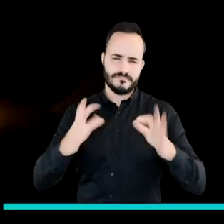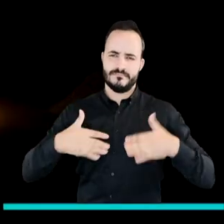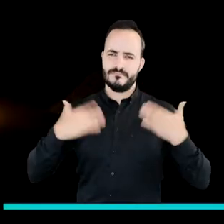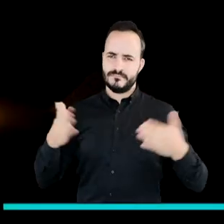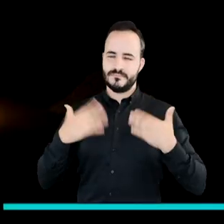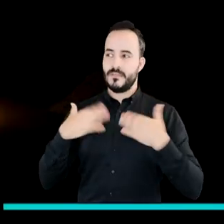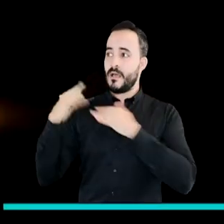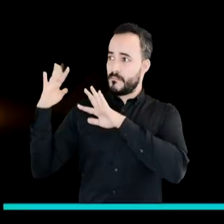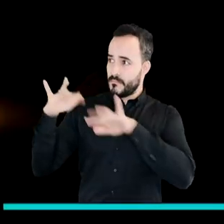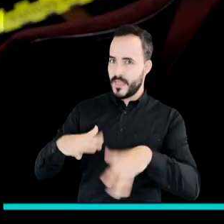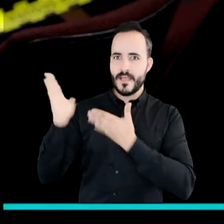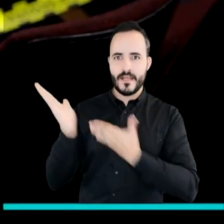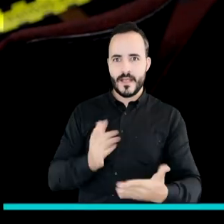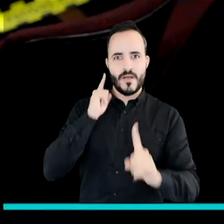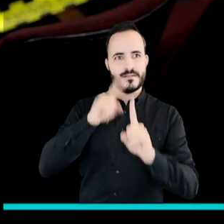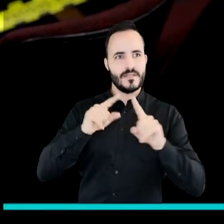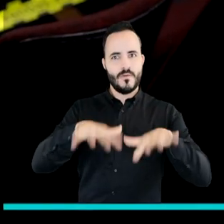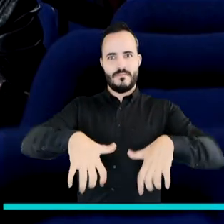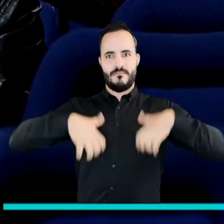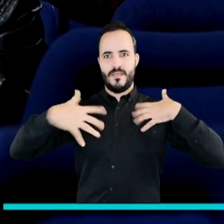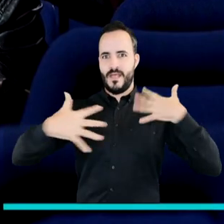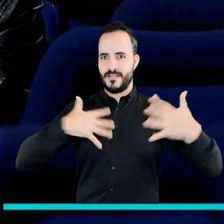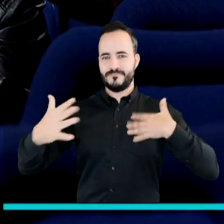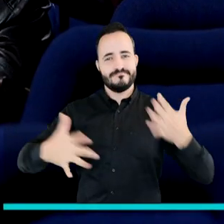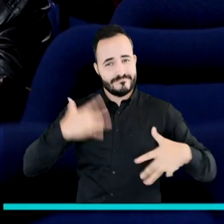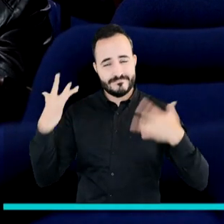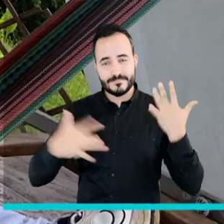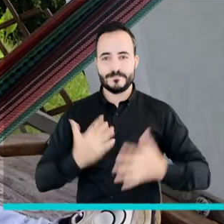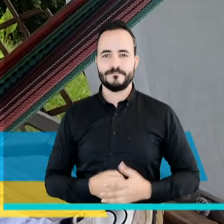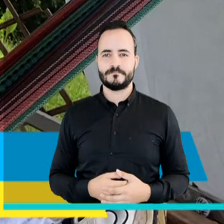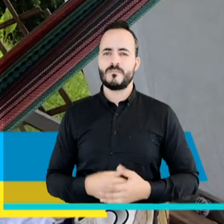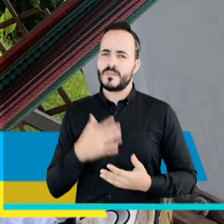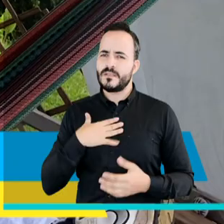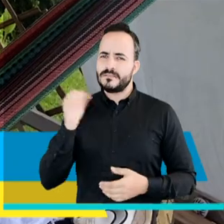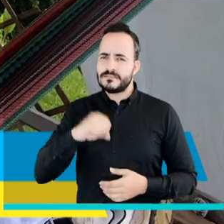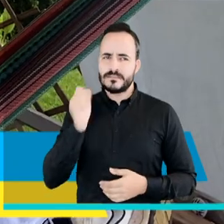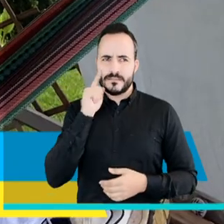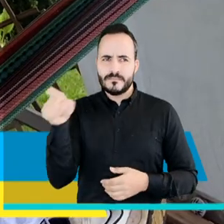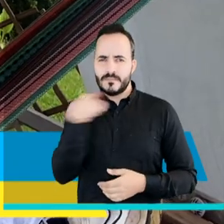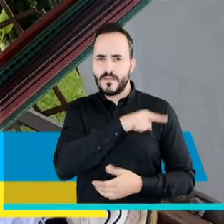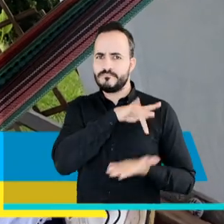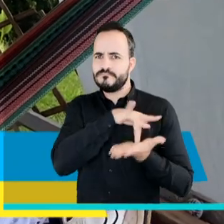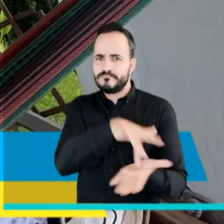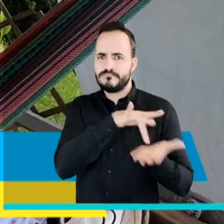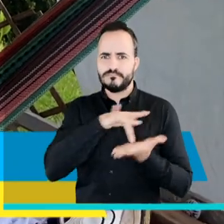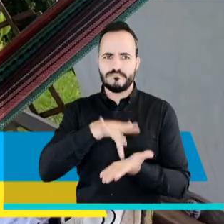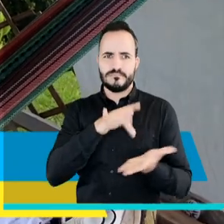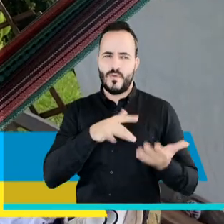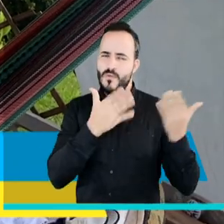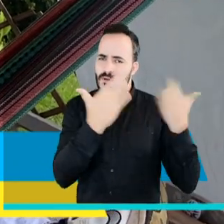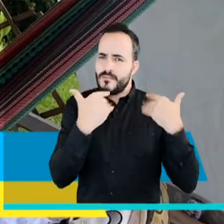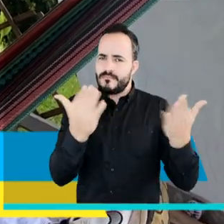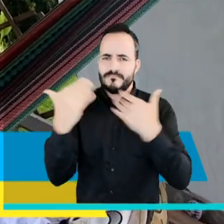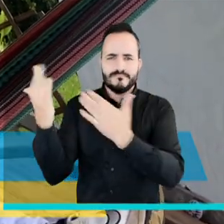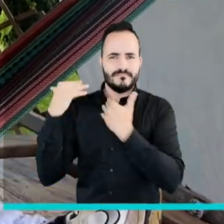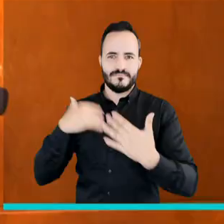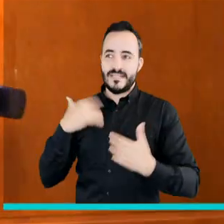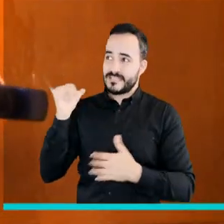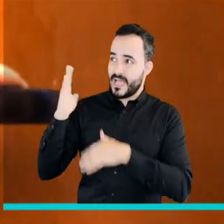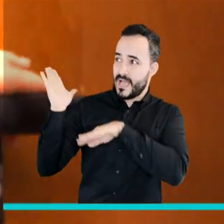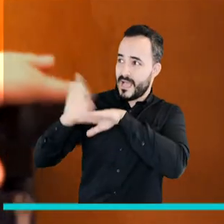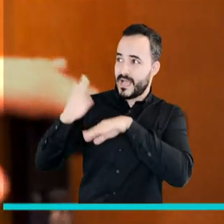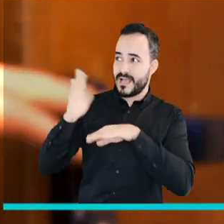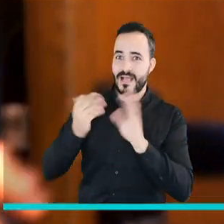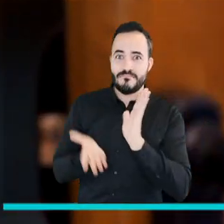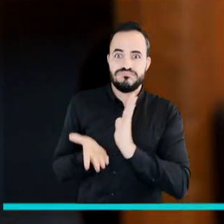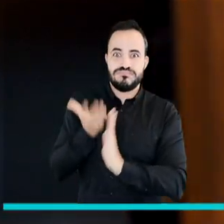pudiera acercarse al teatro. Gracias a toda la gente que ha participado en la gestión para que todo esto sea posible, porque estamos muy contentos con la ampliación